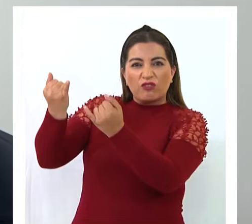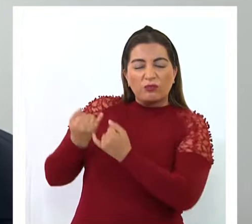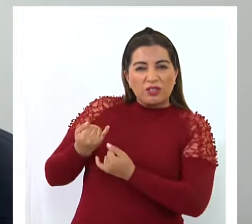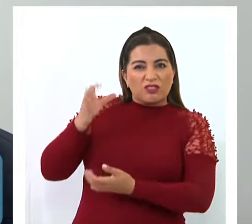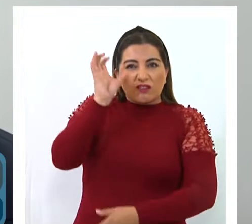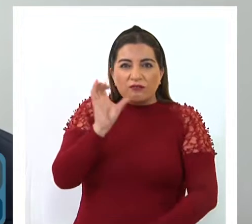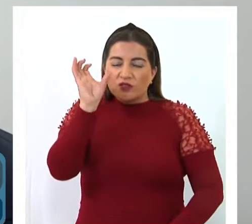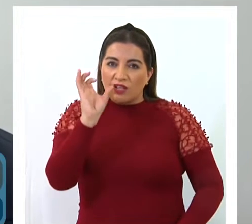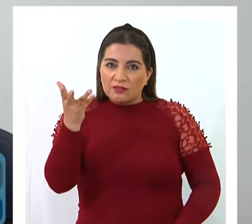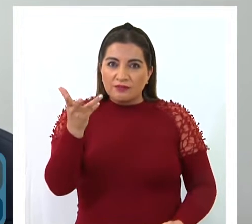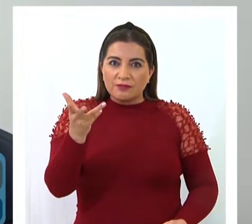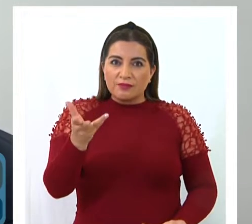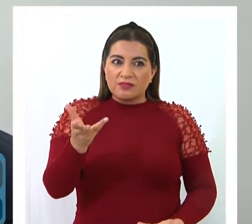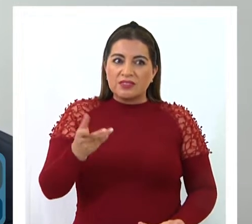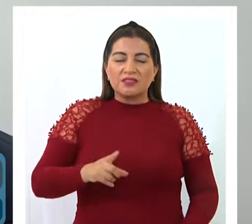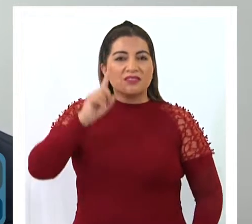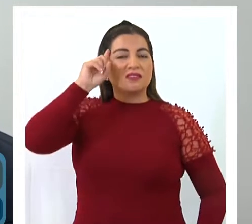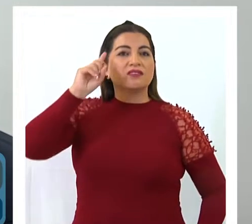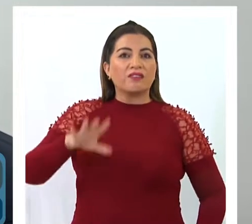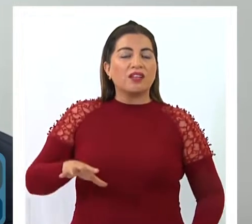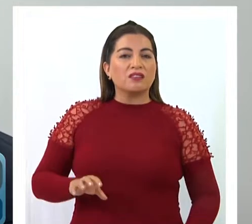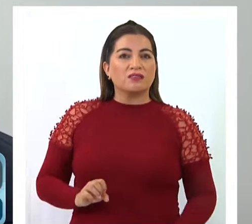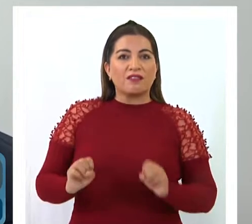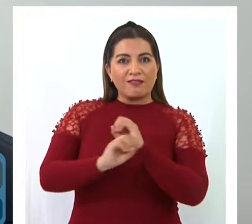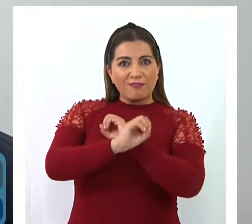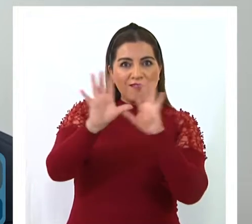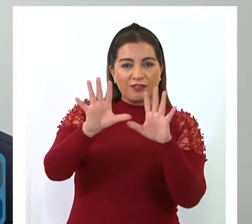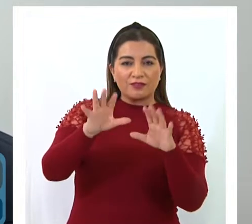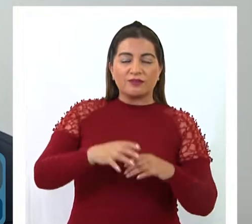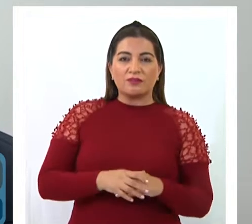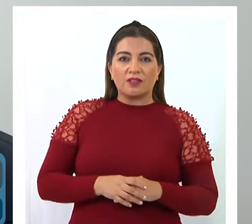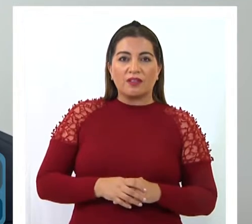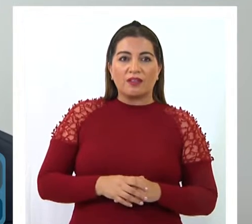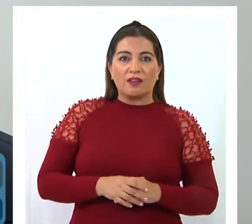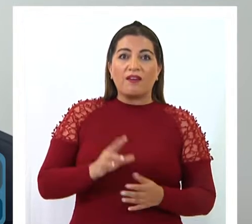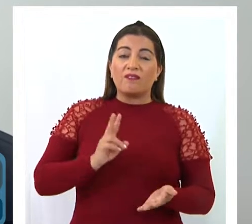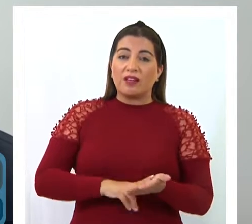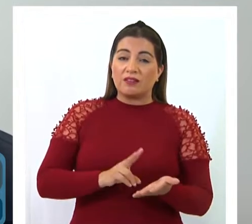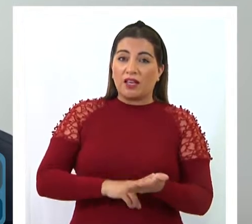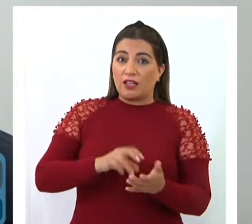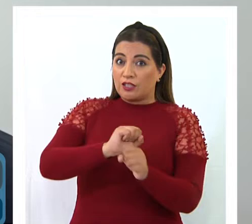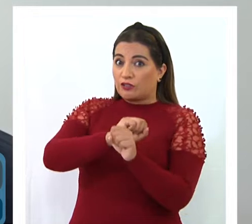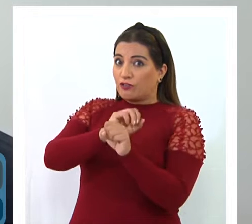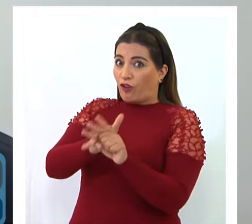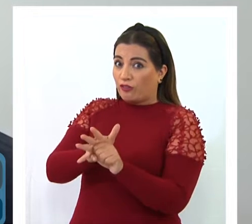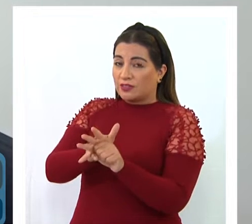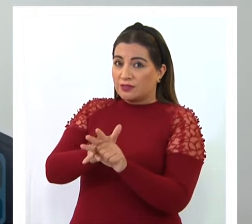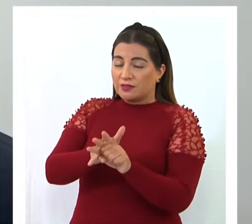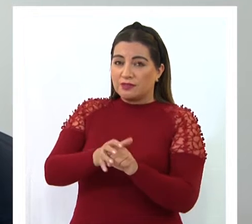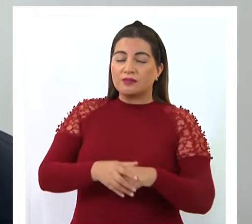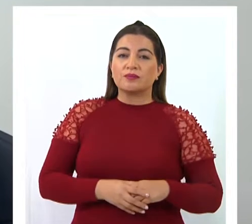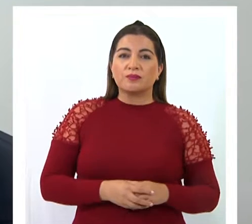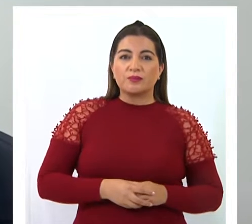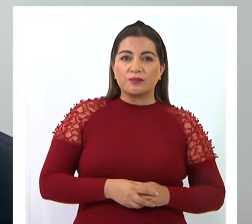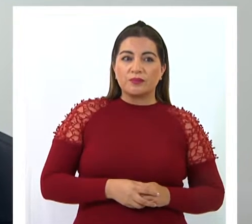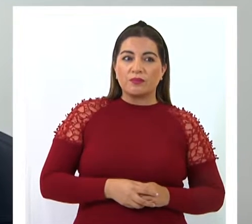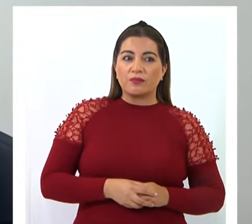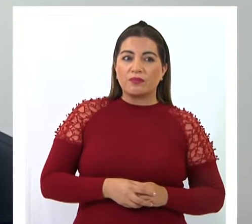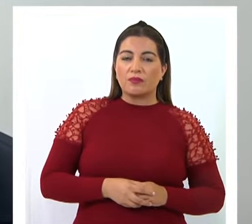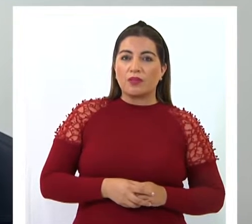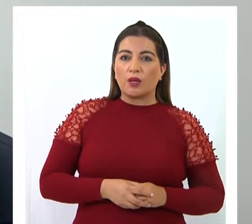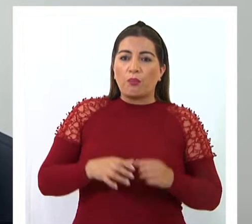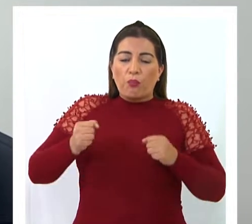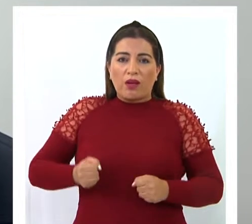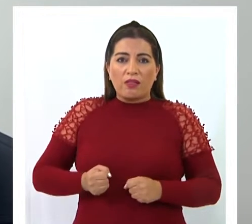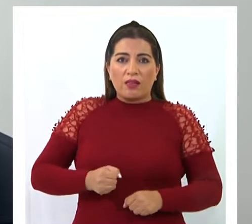que pueda definitivamente aclarar si este virus, el COVID-19, es